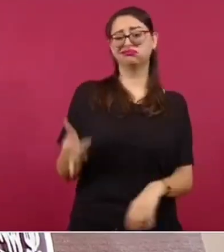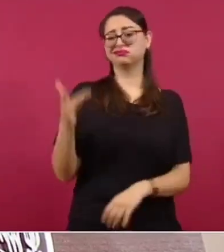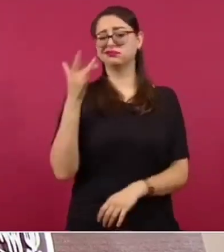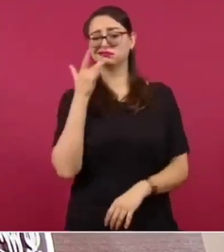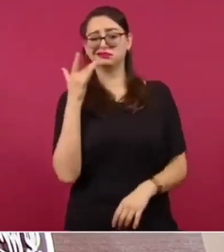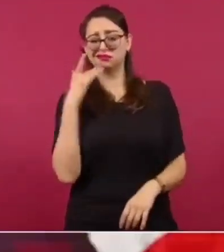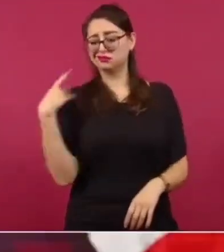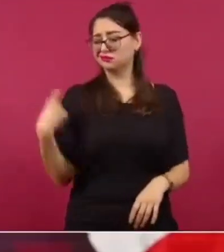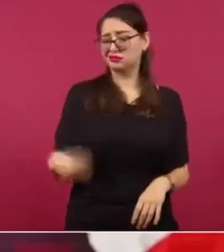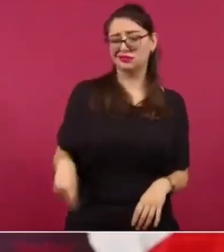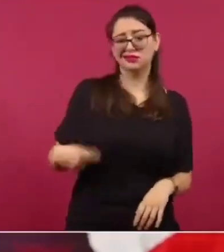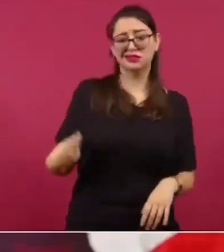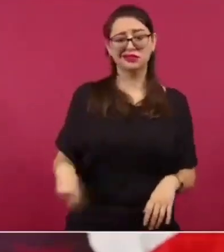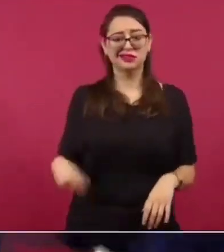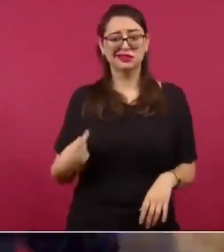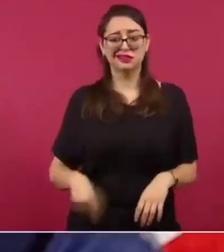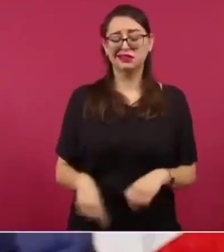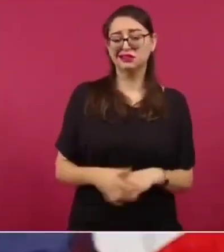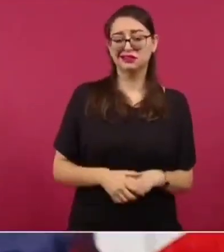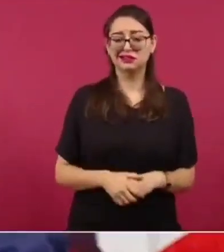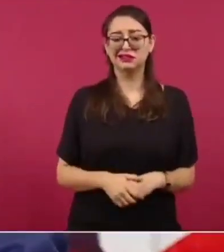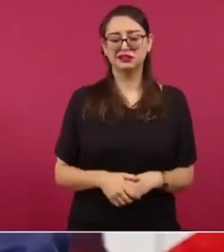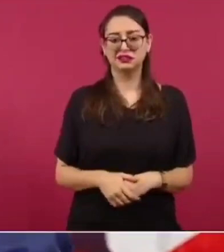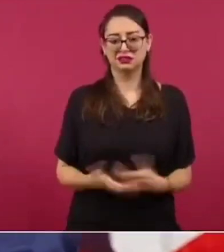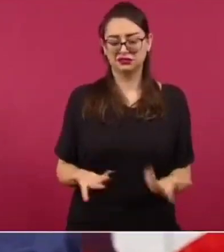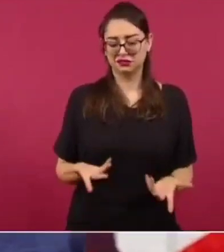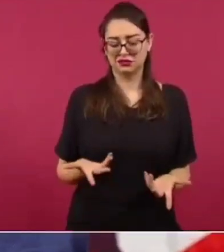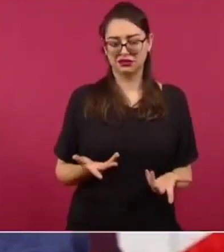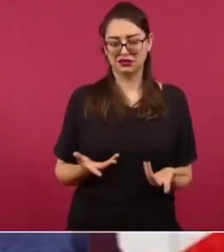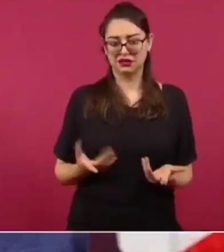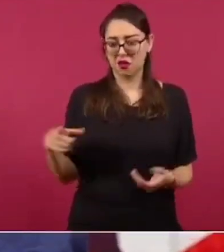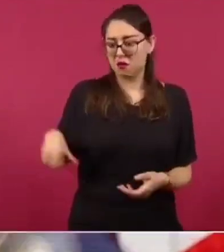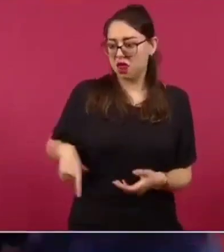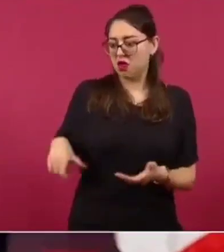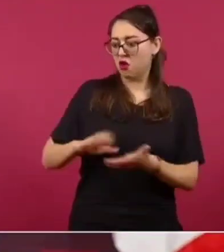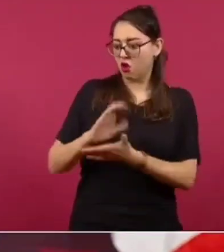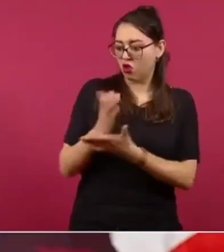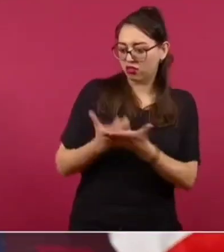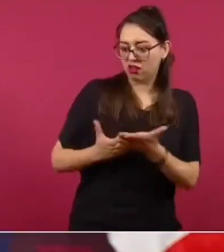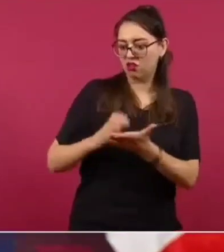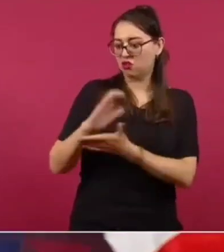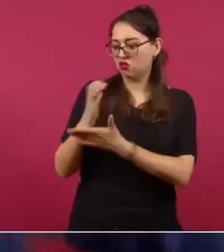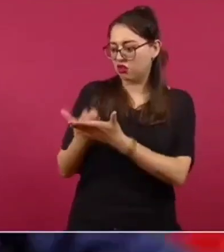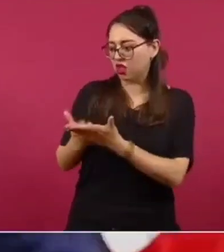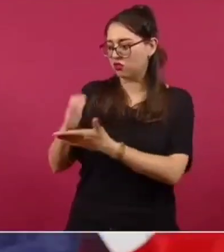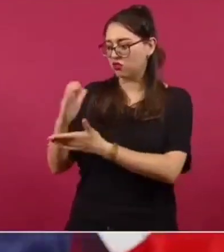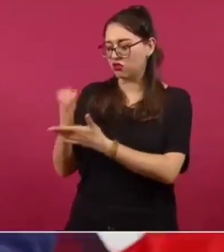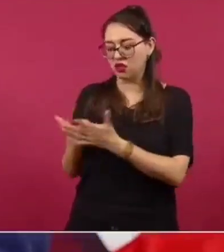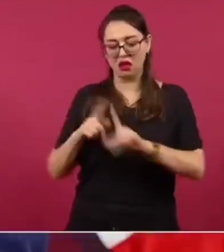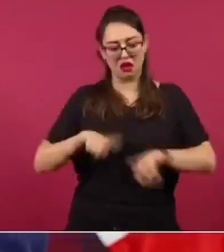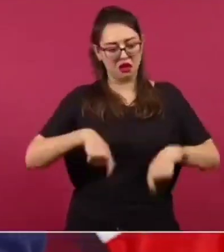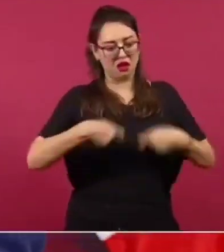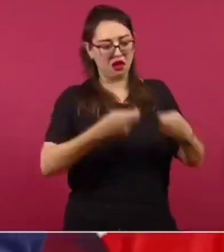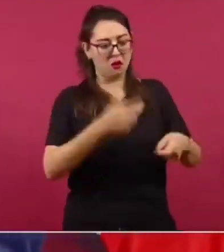Y contratos con el gobierno para un reclusorio,